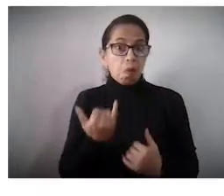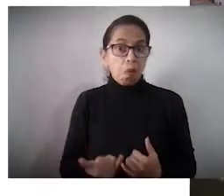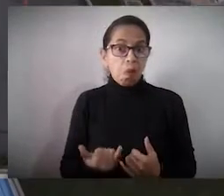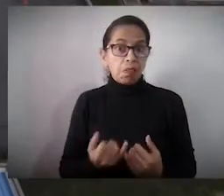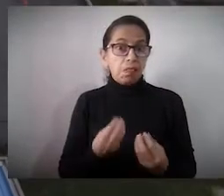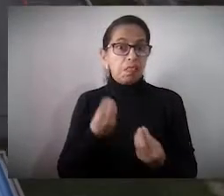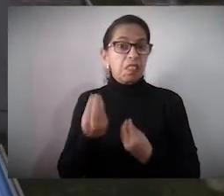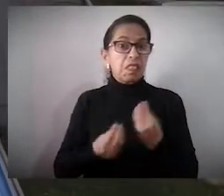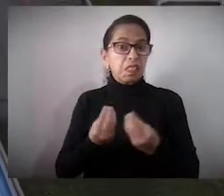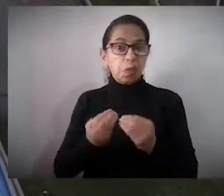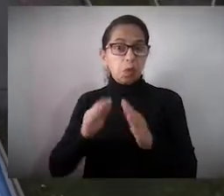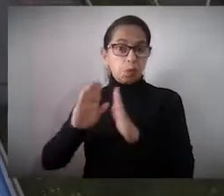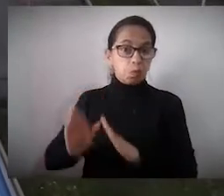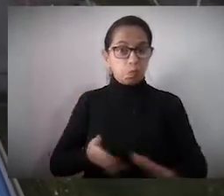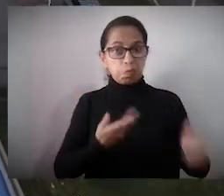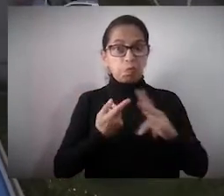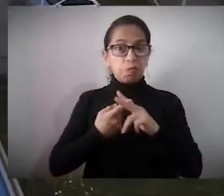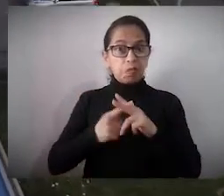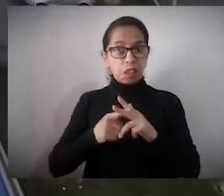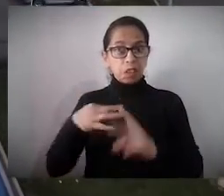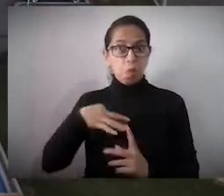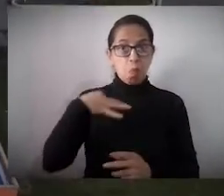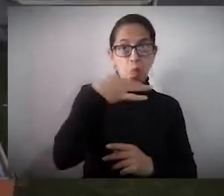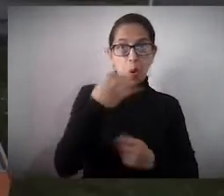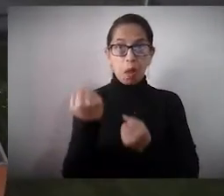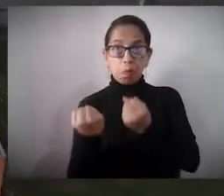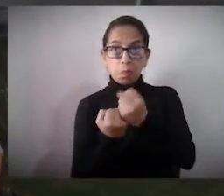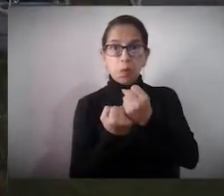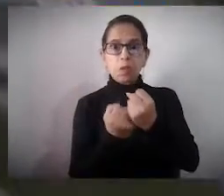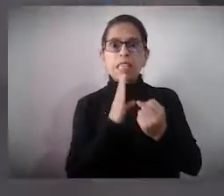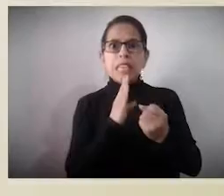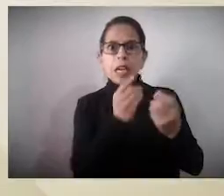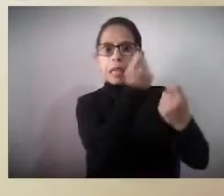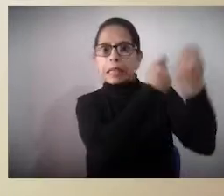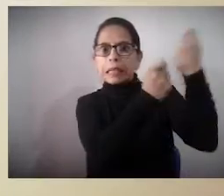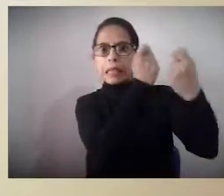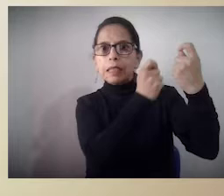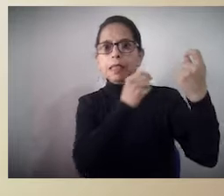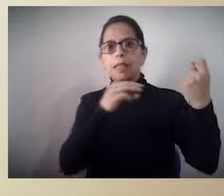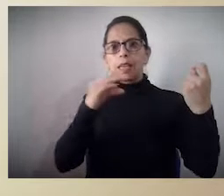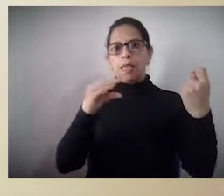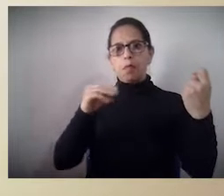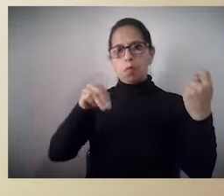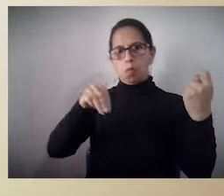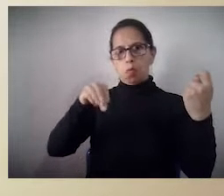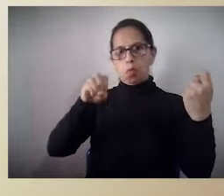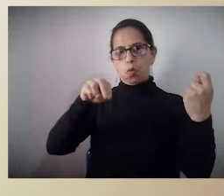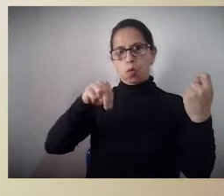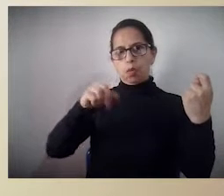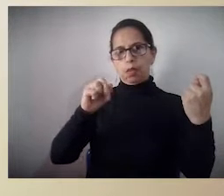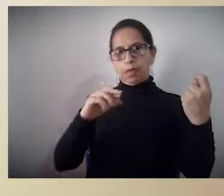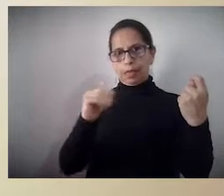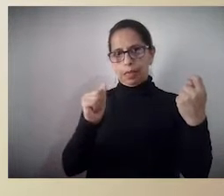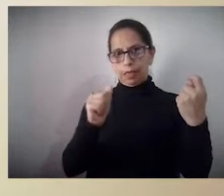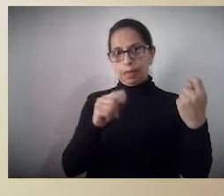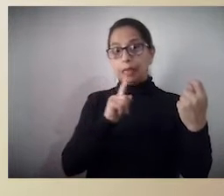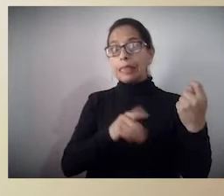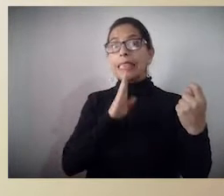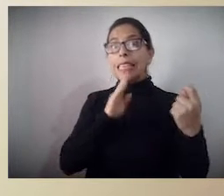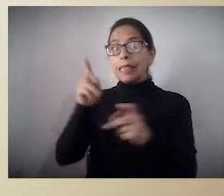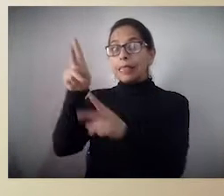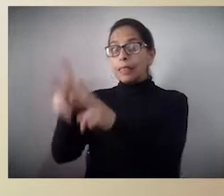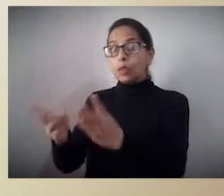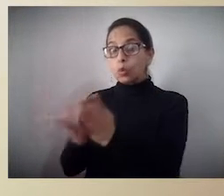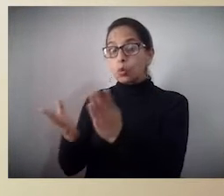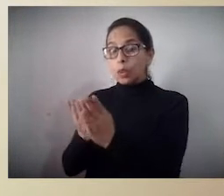En esta ocasión desarrollamos un seminario-taller de moda sostenible con uno de nuestros negocios verdes de la CAR, Monarca Co., junto con